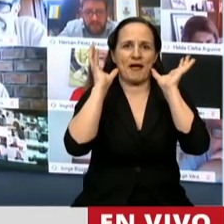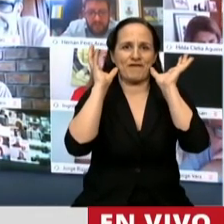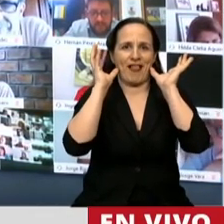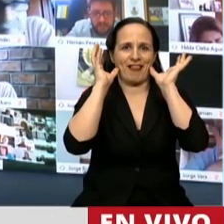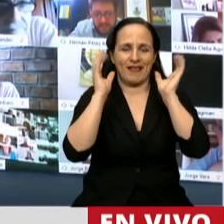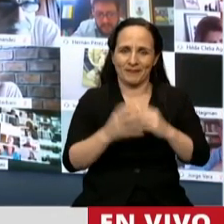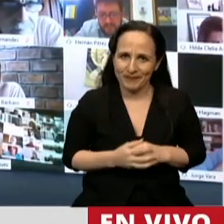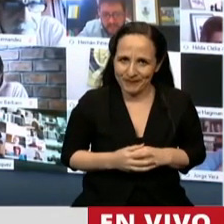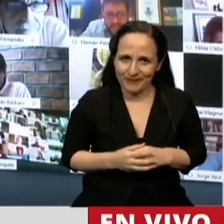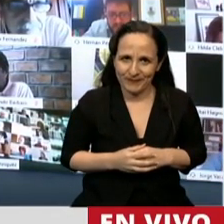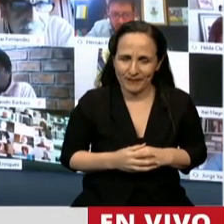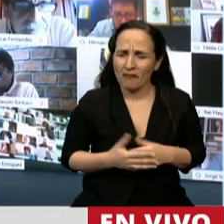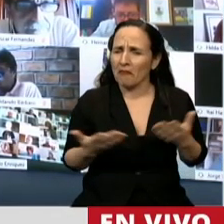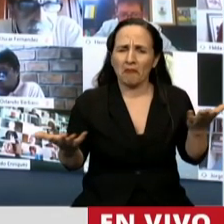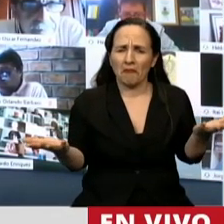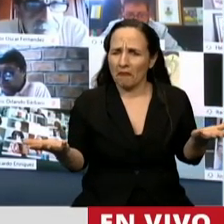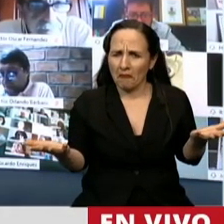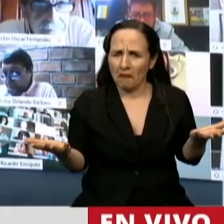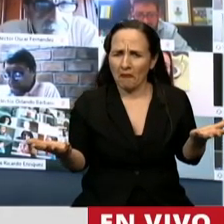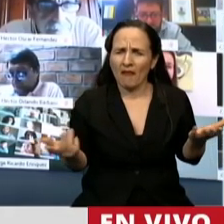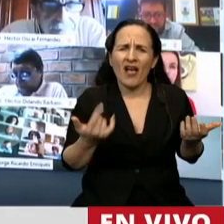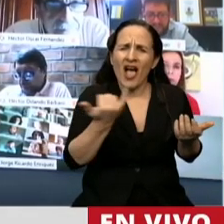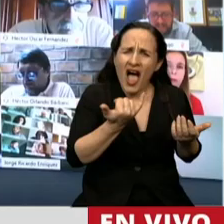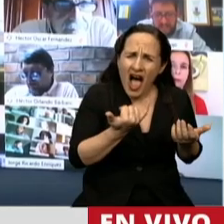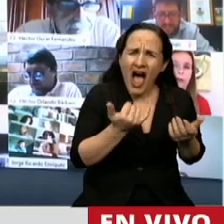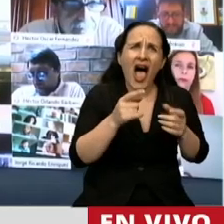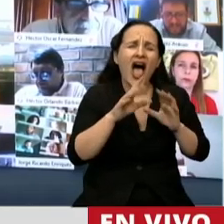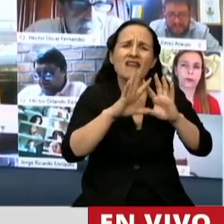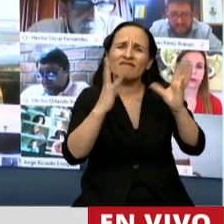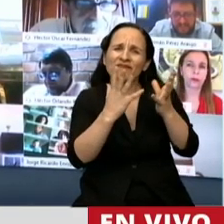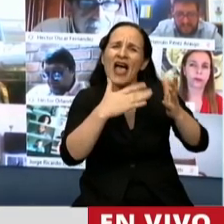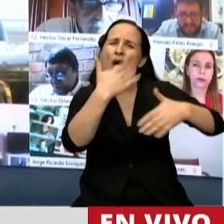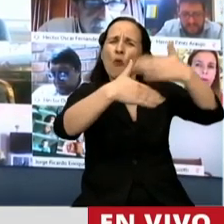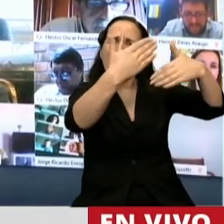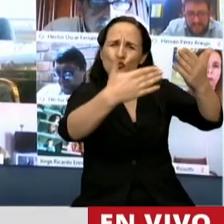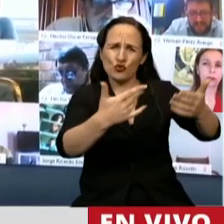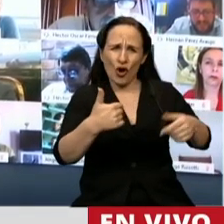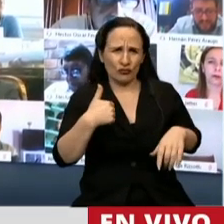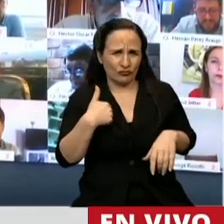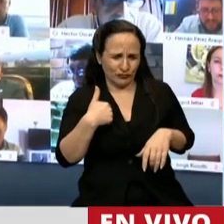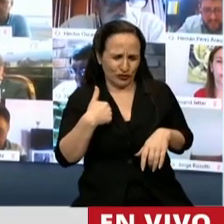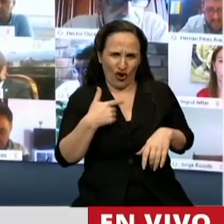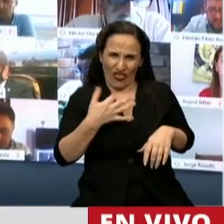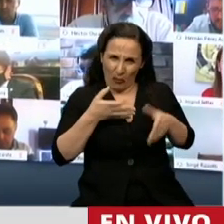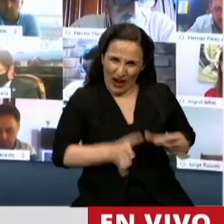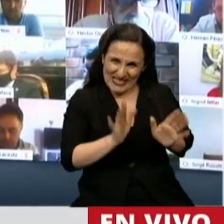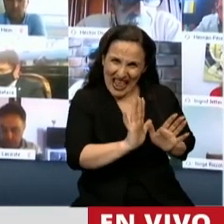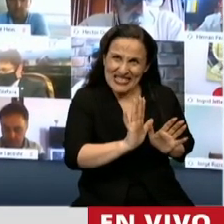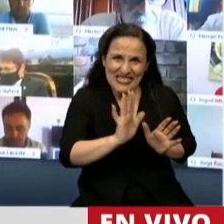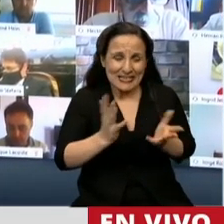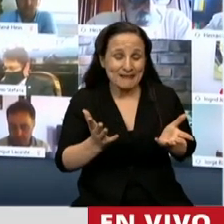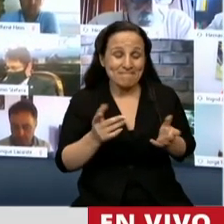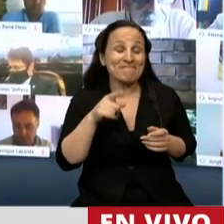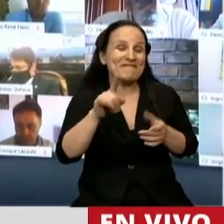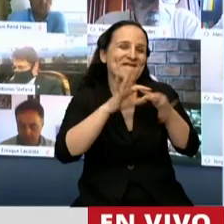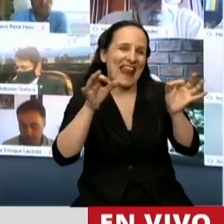¿Y por qué, habiendo mundos más evolucionados, yo tenía que nacer en este? Le